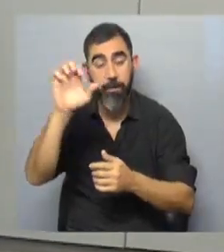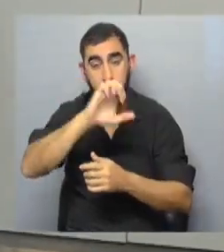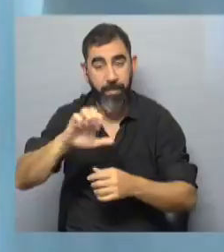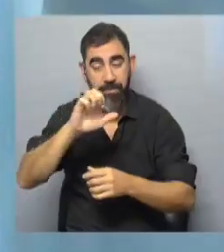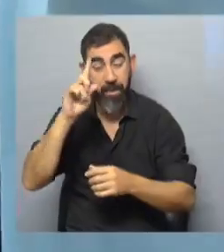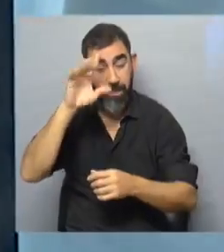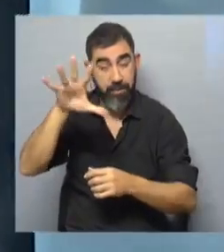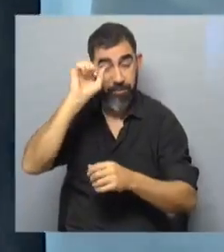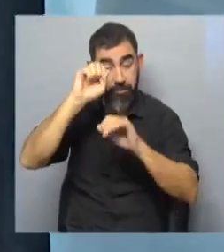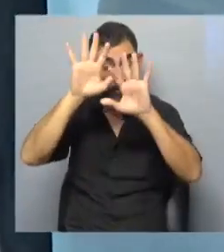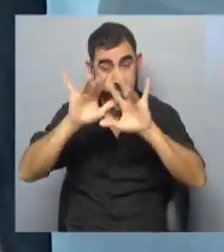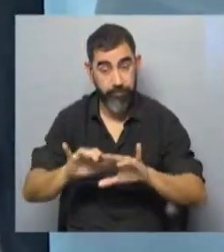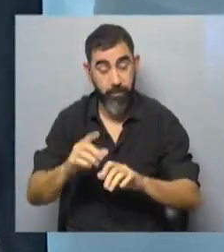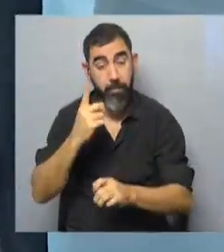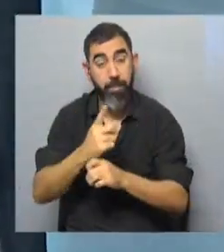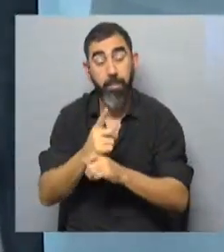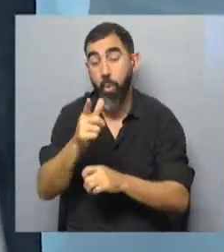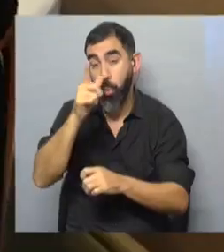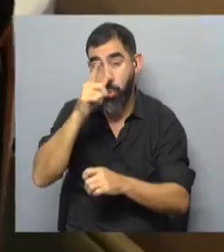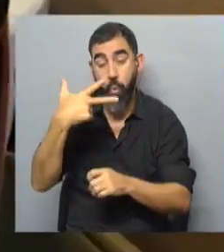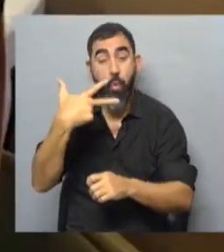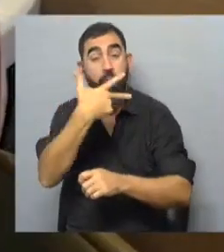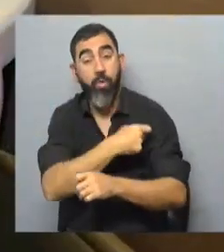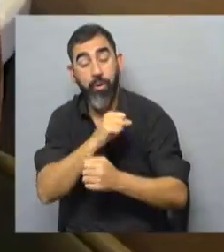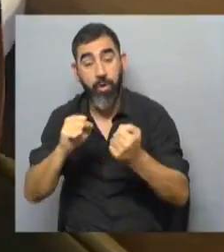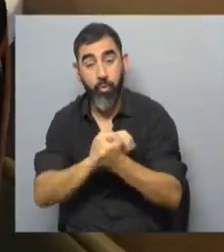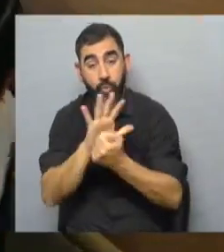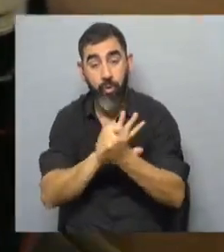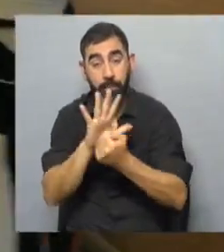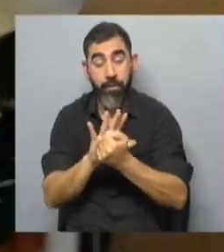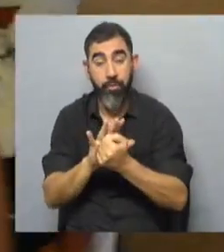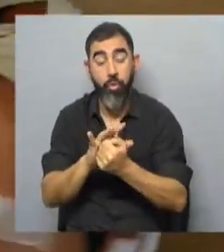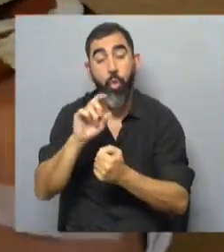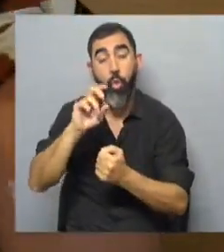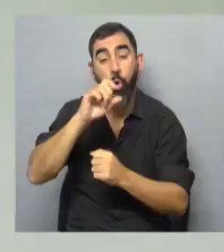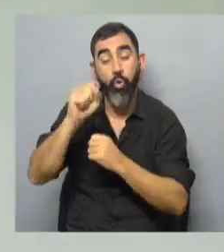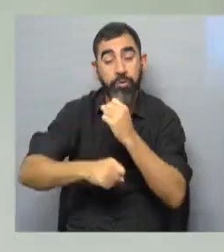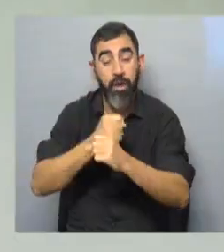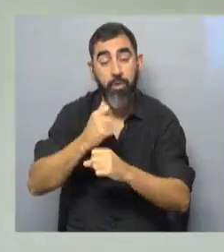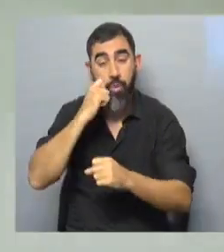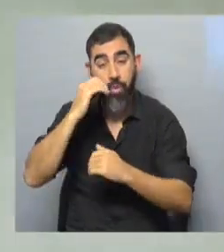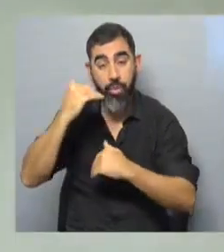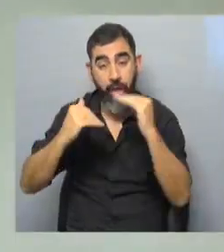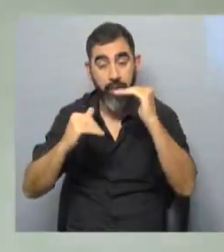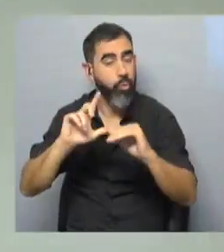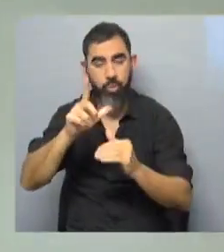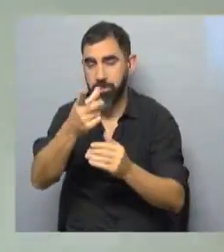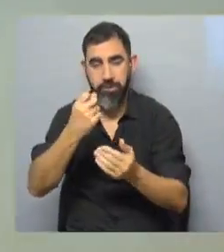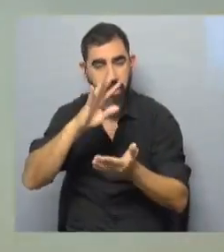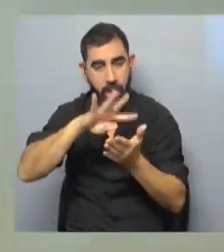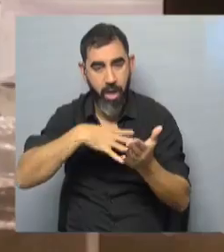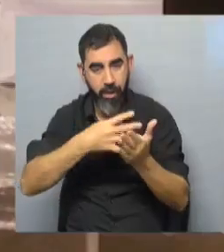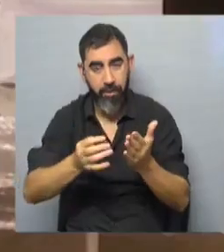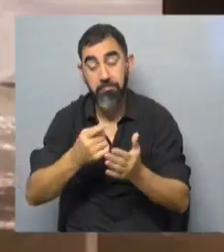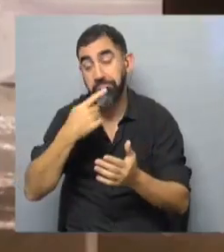recordó en un comunicado que desde el 1 de julio la vacunación contra la COVID-19, a partir de los 12 años, se va a realizar sin agenda. Las personas